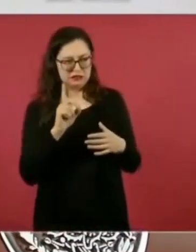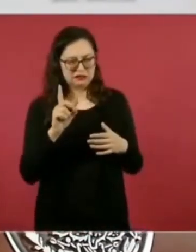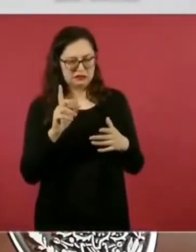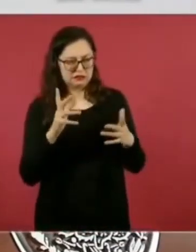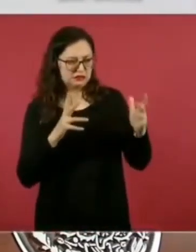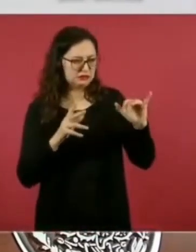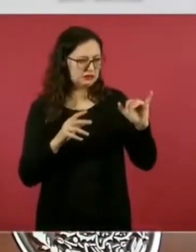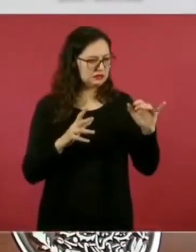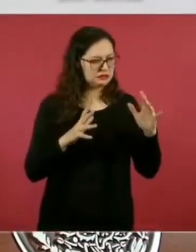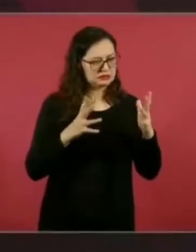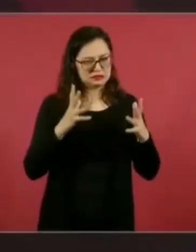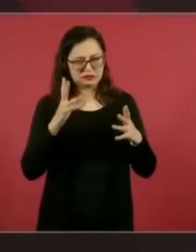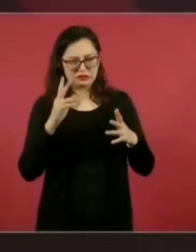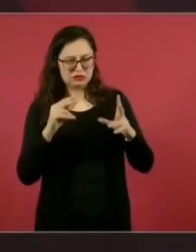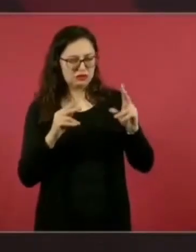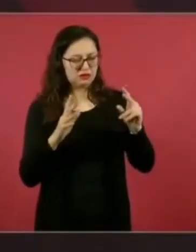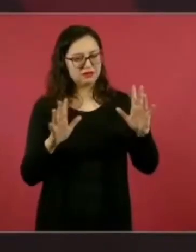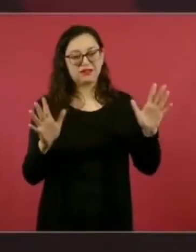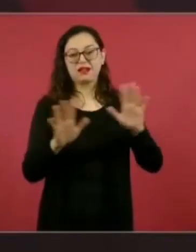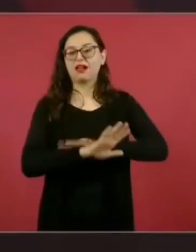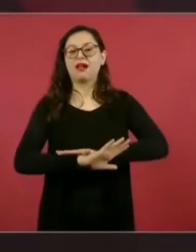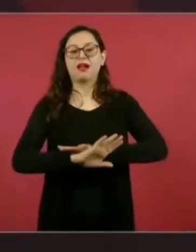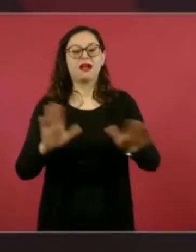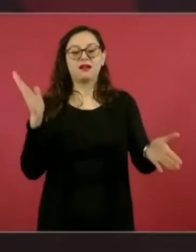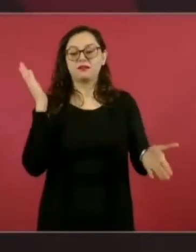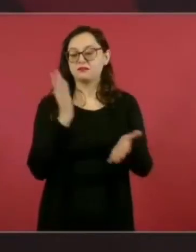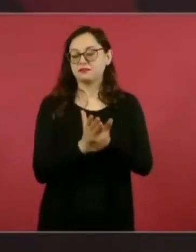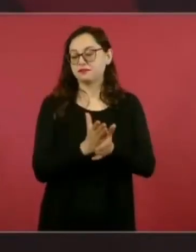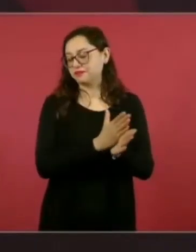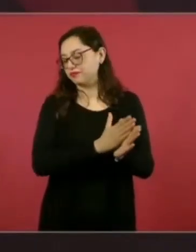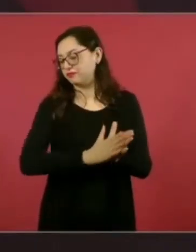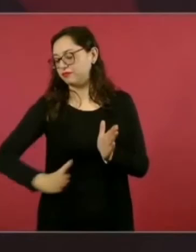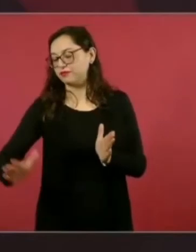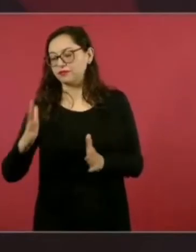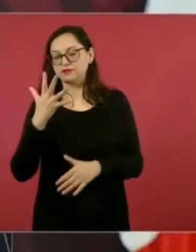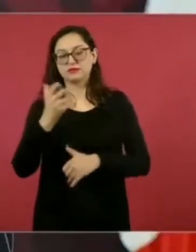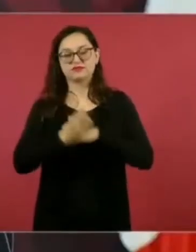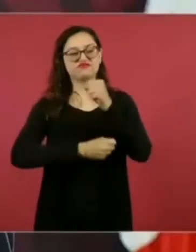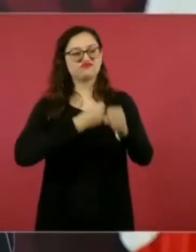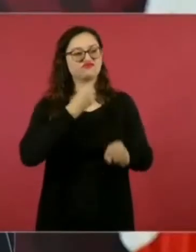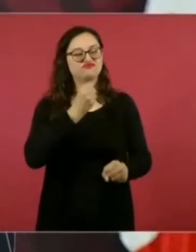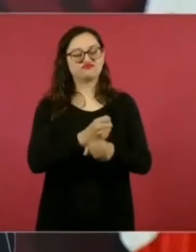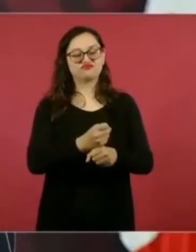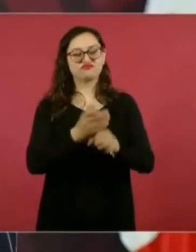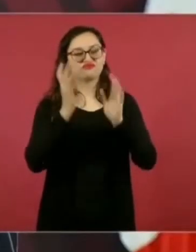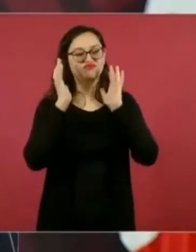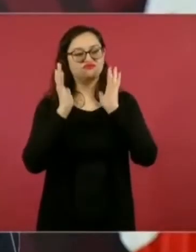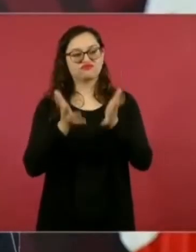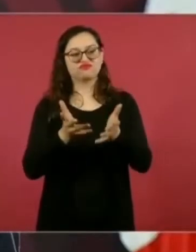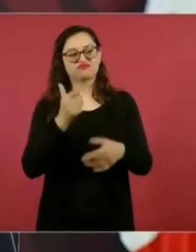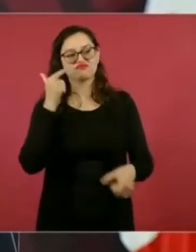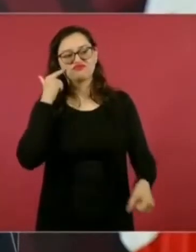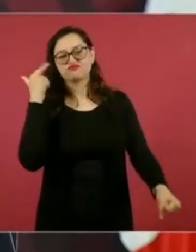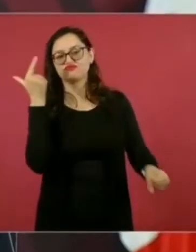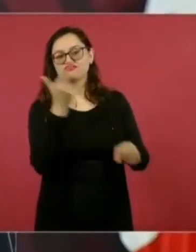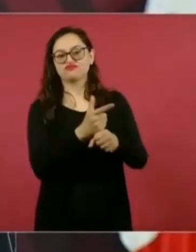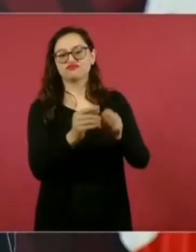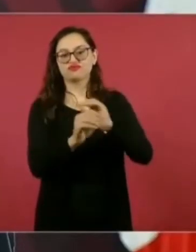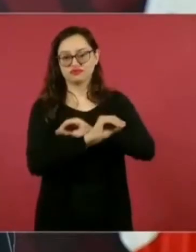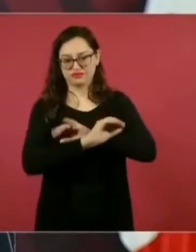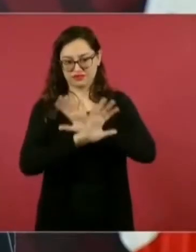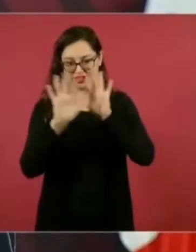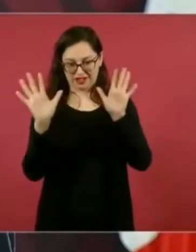al descubierto y nos ha ayudado mucho. Entonces, cierro